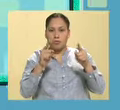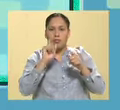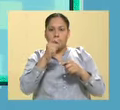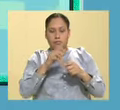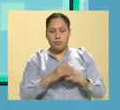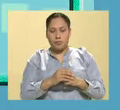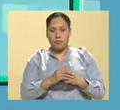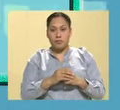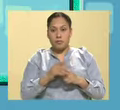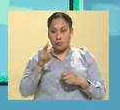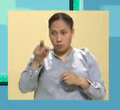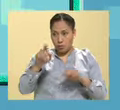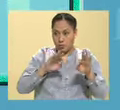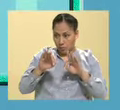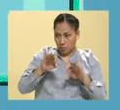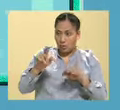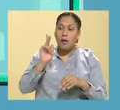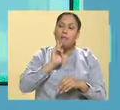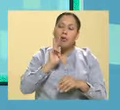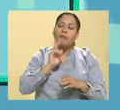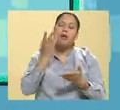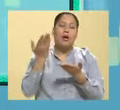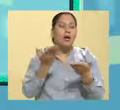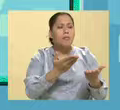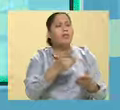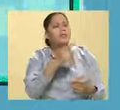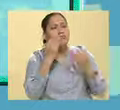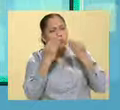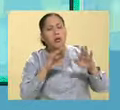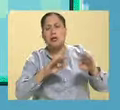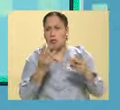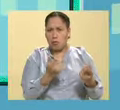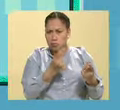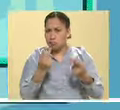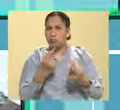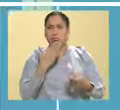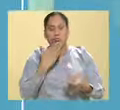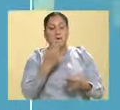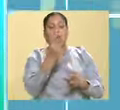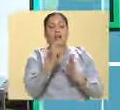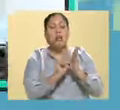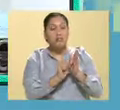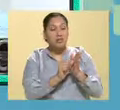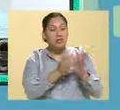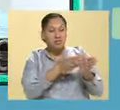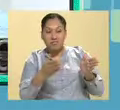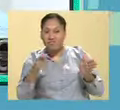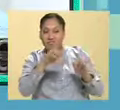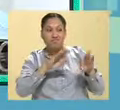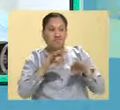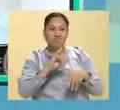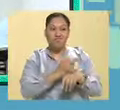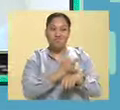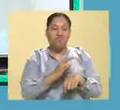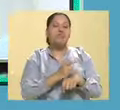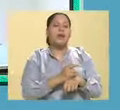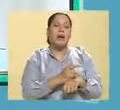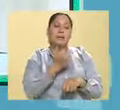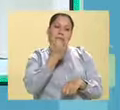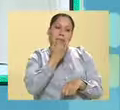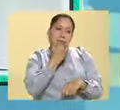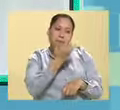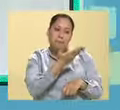tú dices que sabes, te contrato a prueba, demuéstrame. Si en un periodo de tres meses no me demuestras, termina el